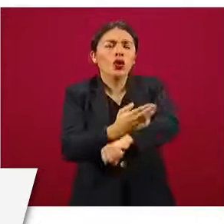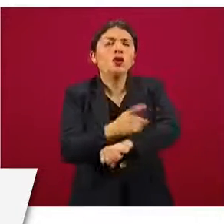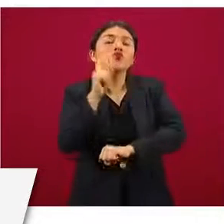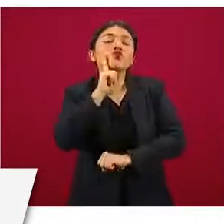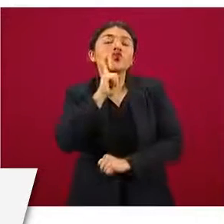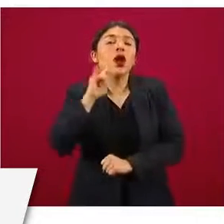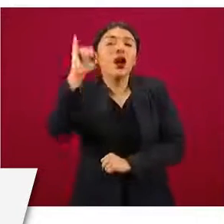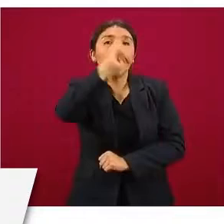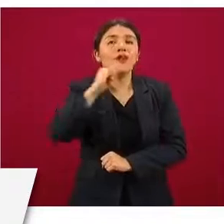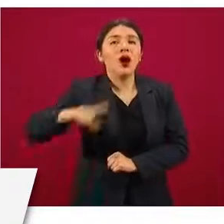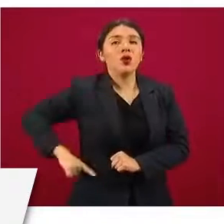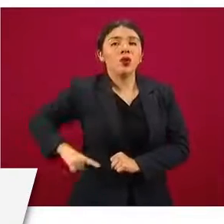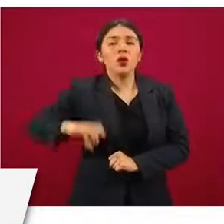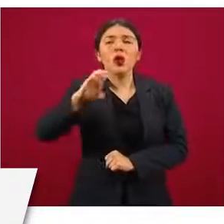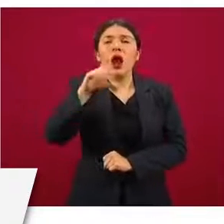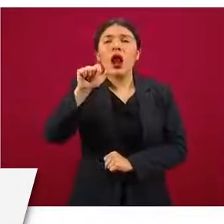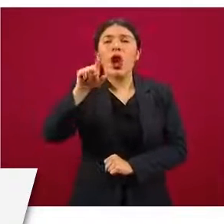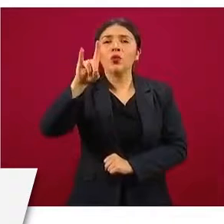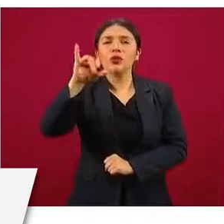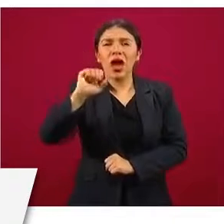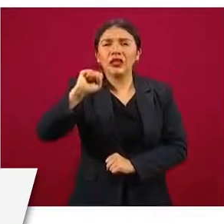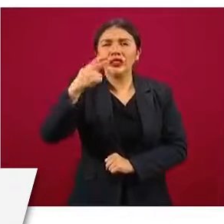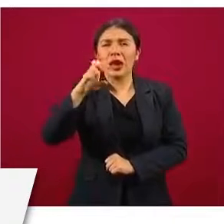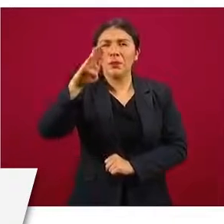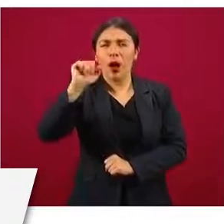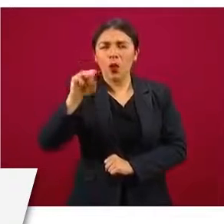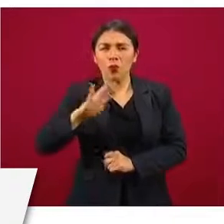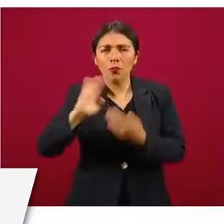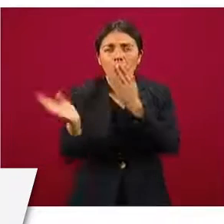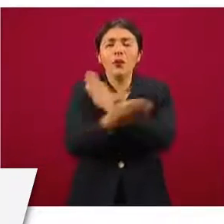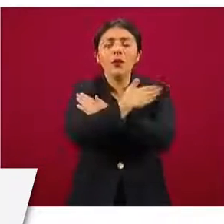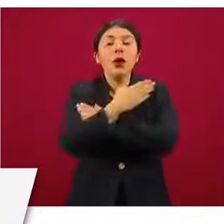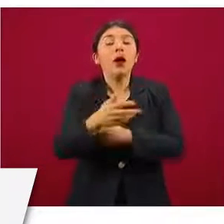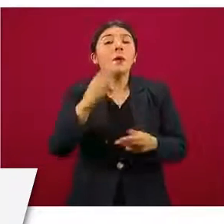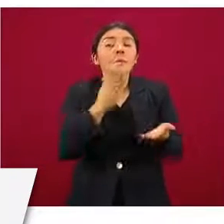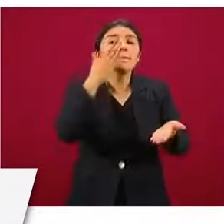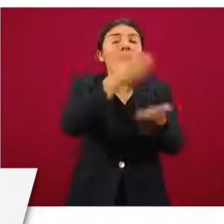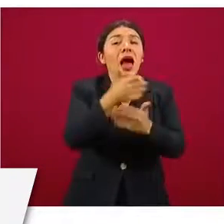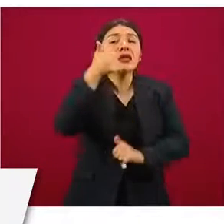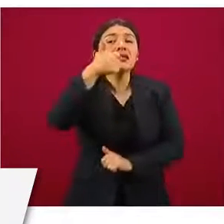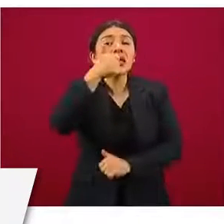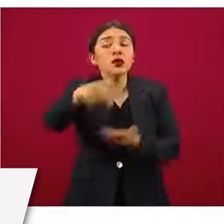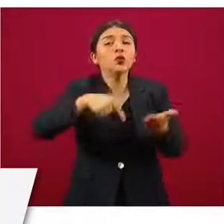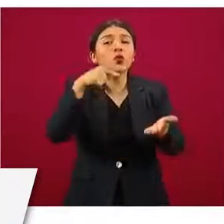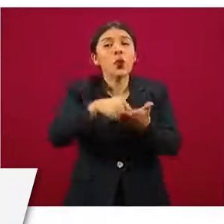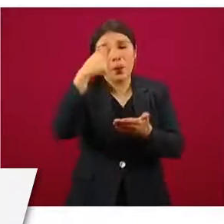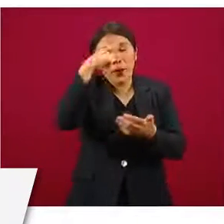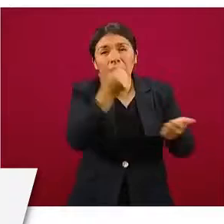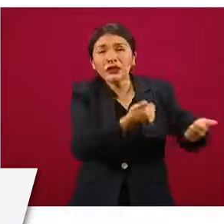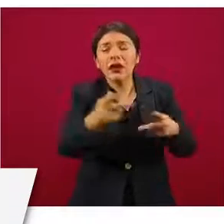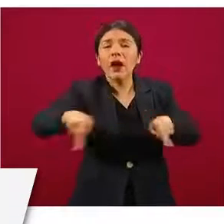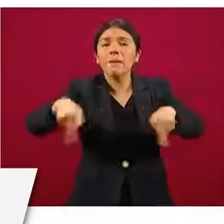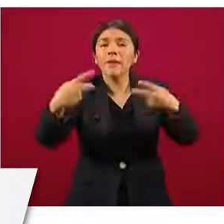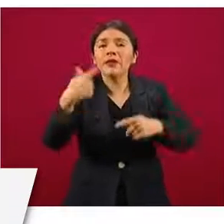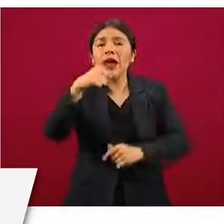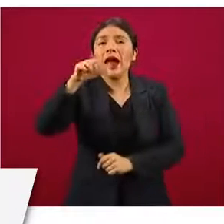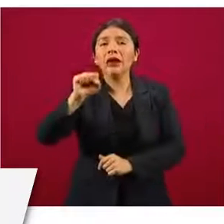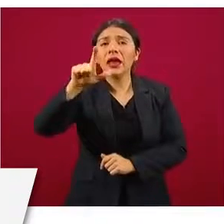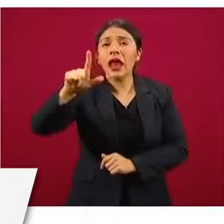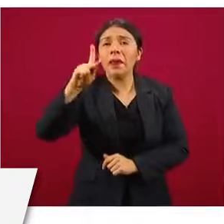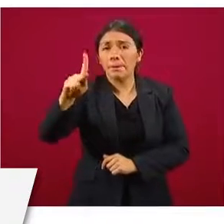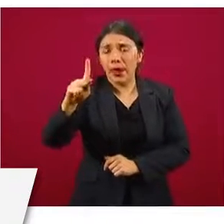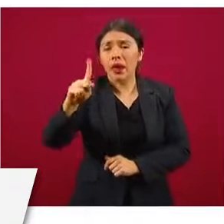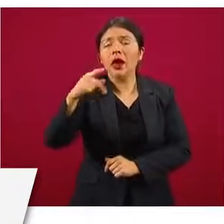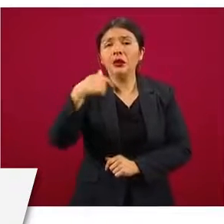Claudia Sheinbaum, en seis expendedores de gas LP que venden al transporte público y